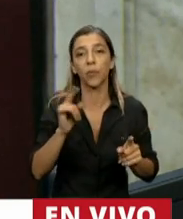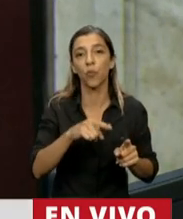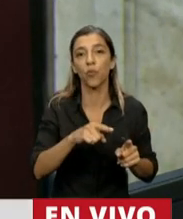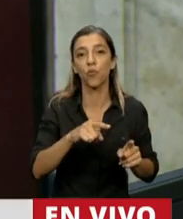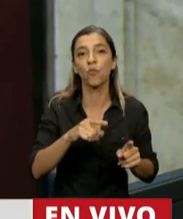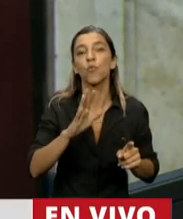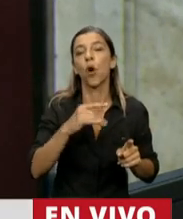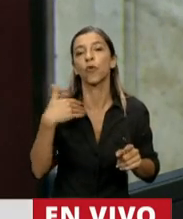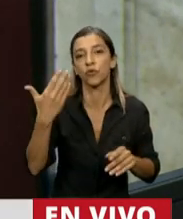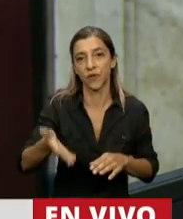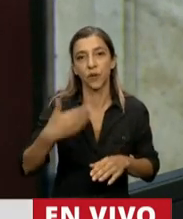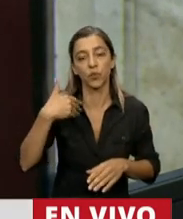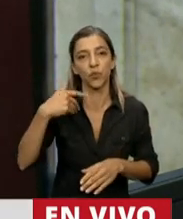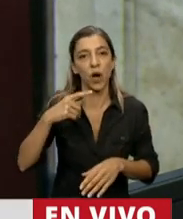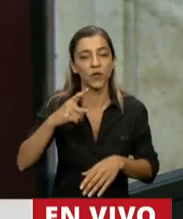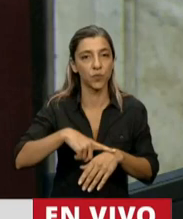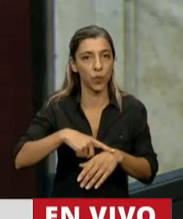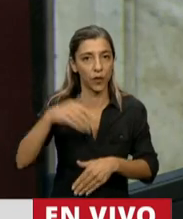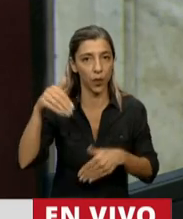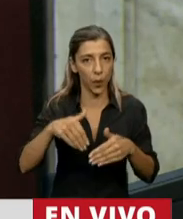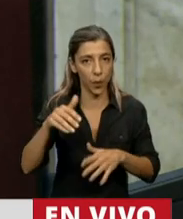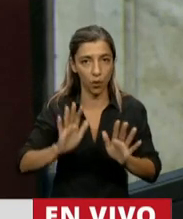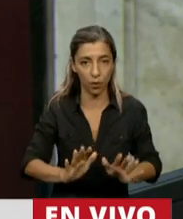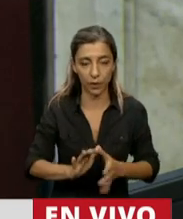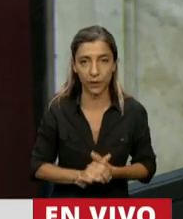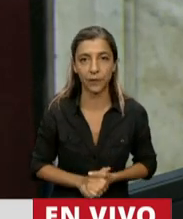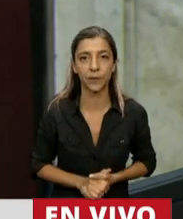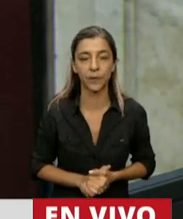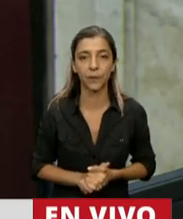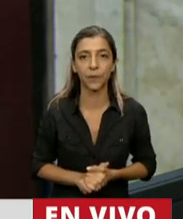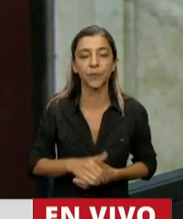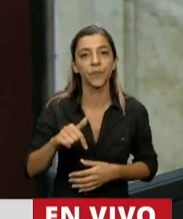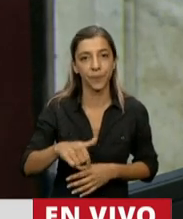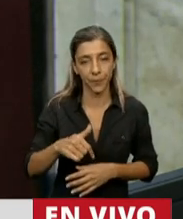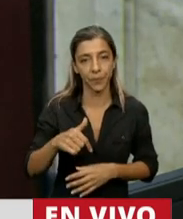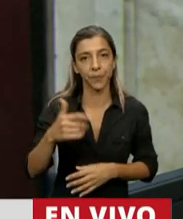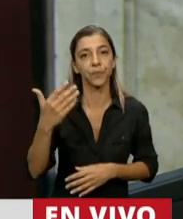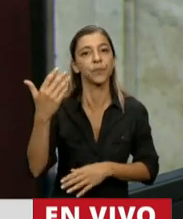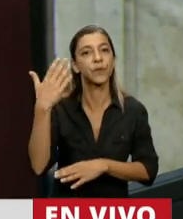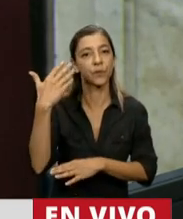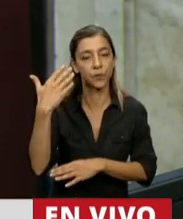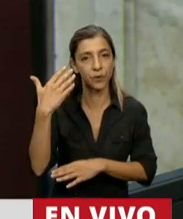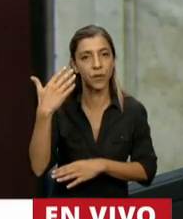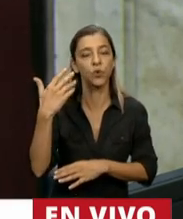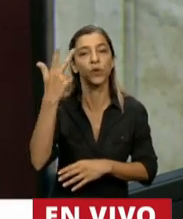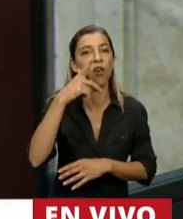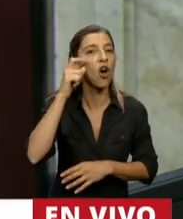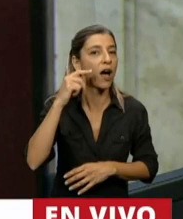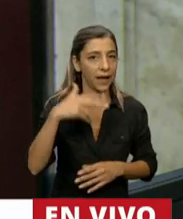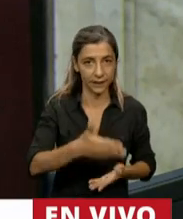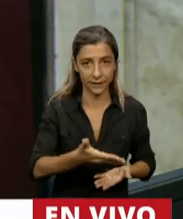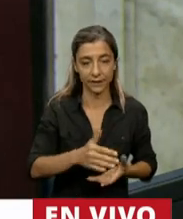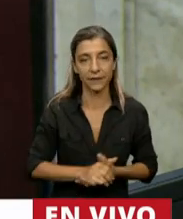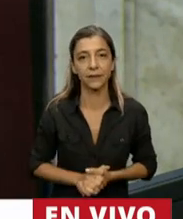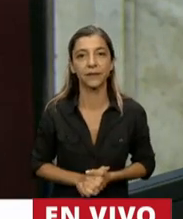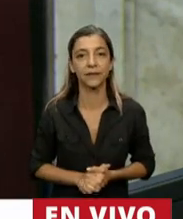pondríamos a votación el proyecto de ley en consideración. Tiene la palabra el diputado Gein. Gracias,